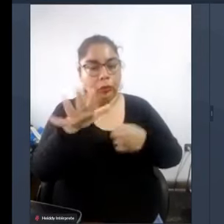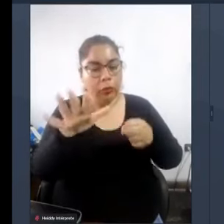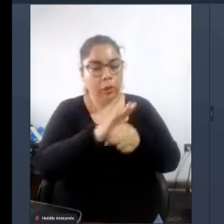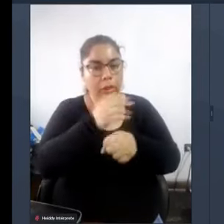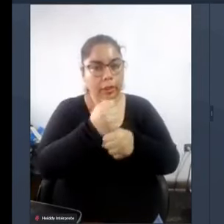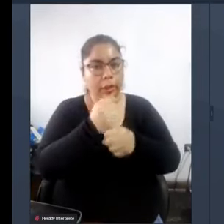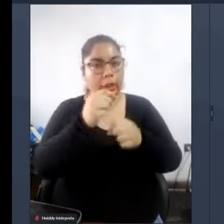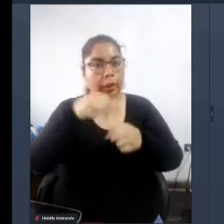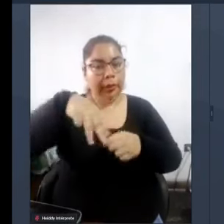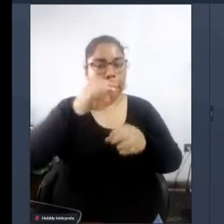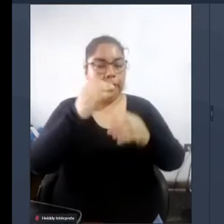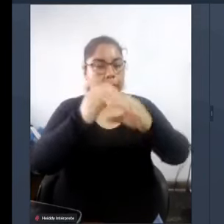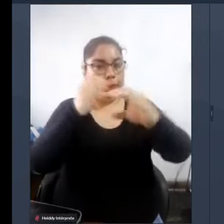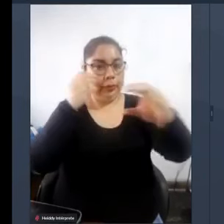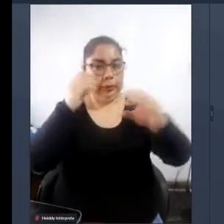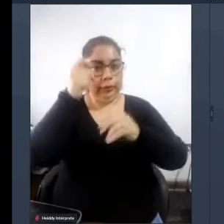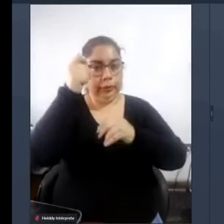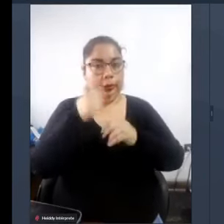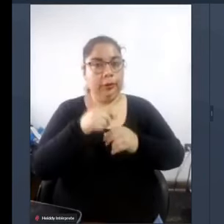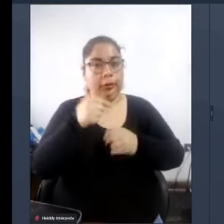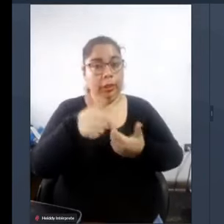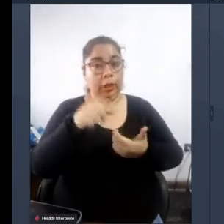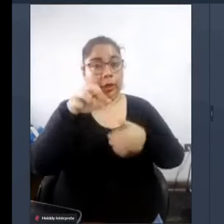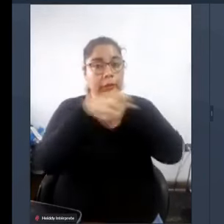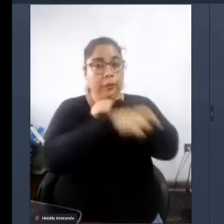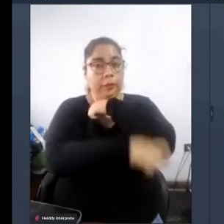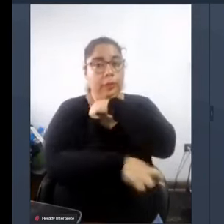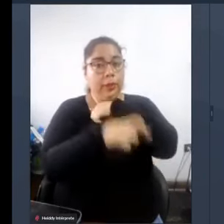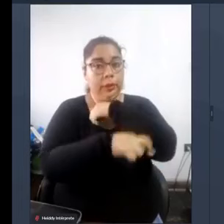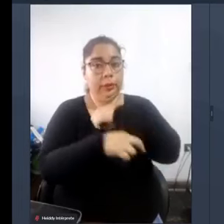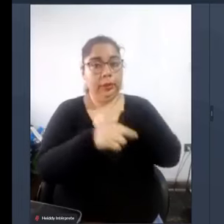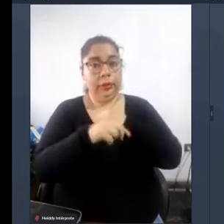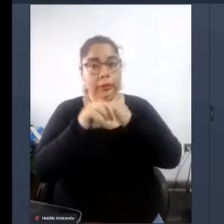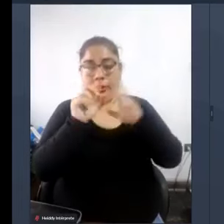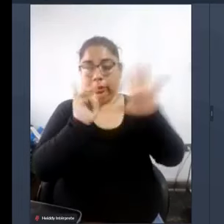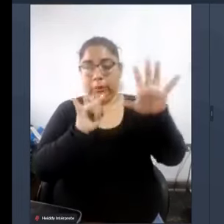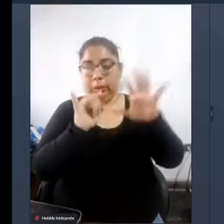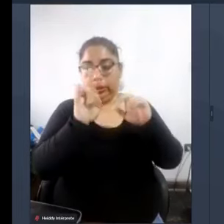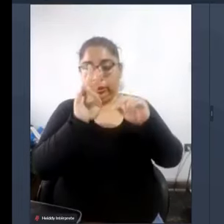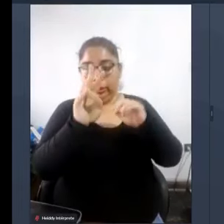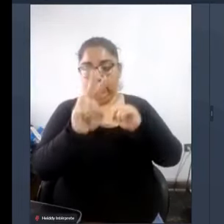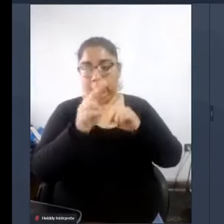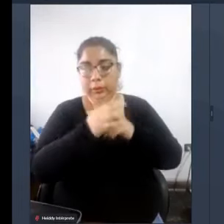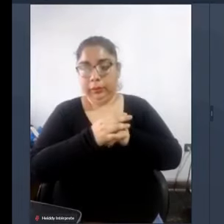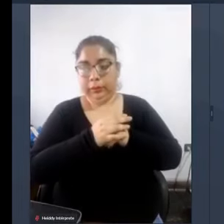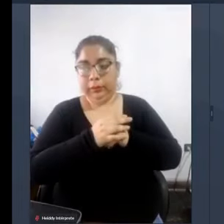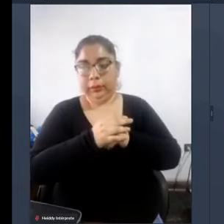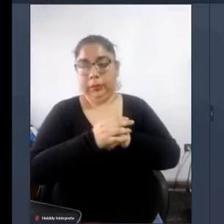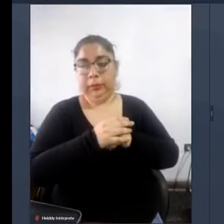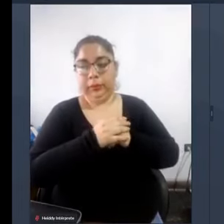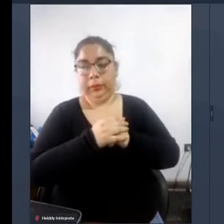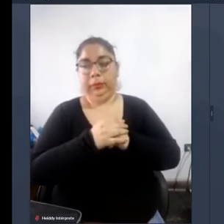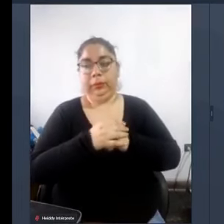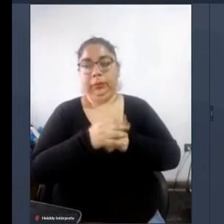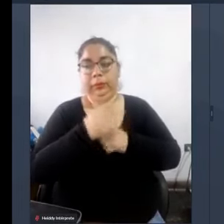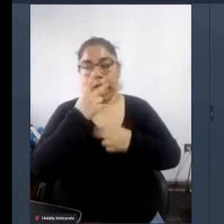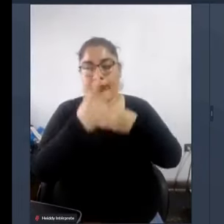metropolitana y en el caso del país el 72% en todo el país trabajan de manera informal